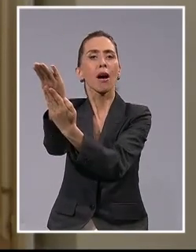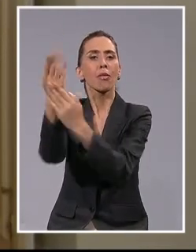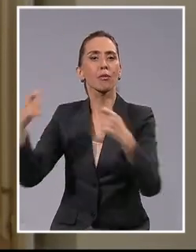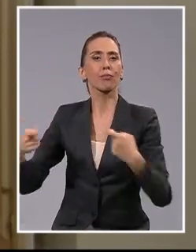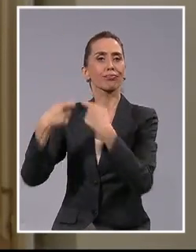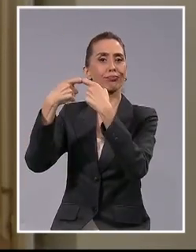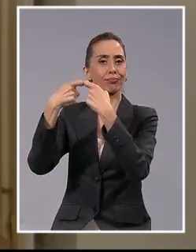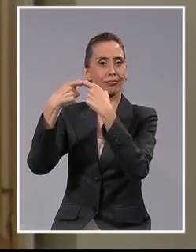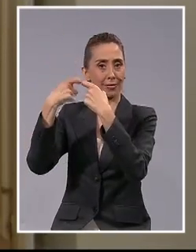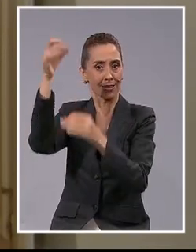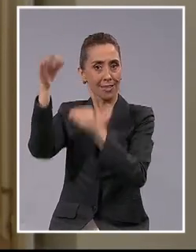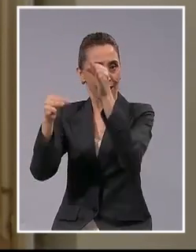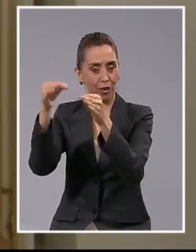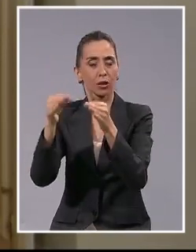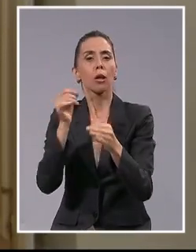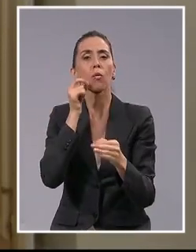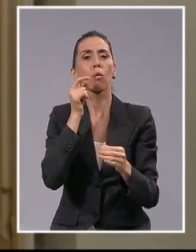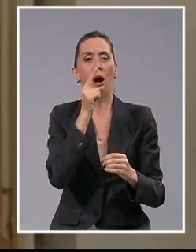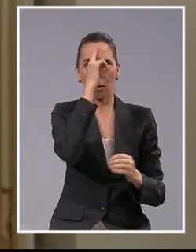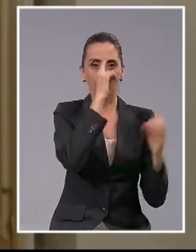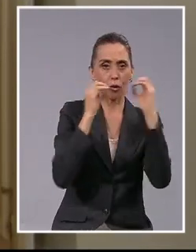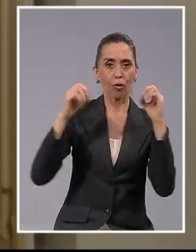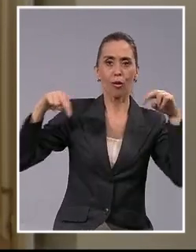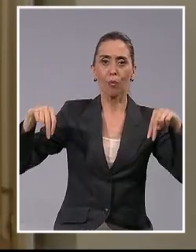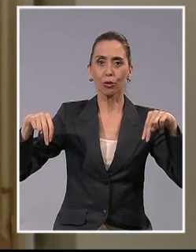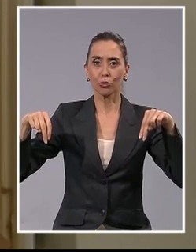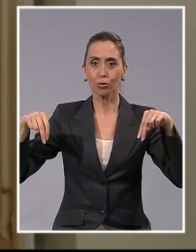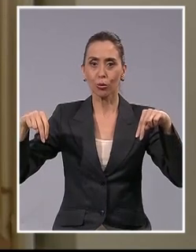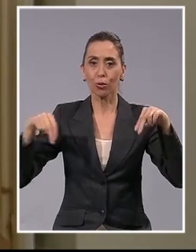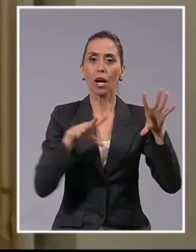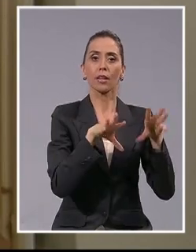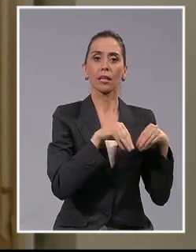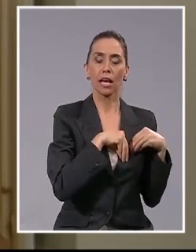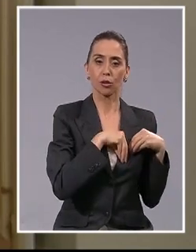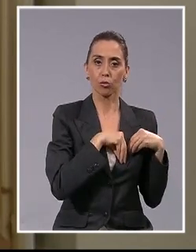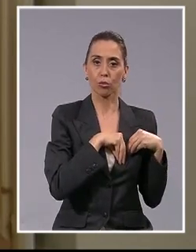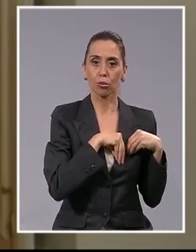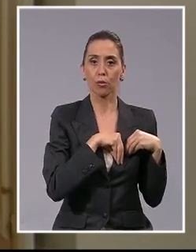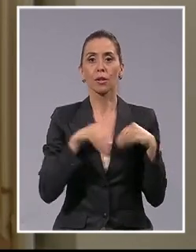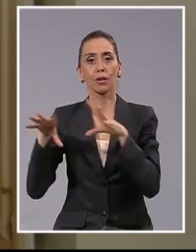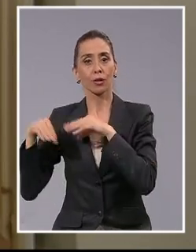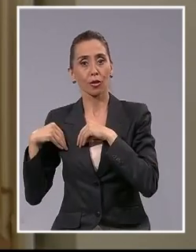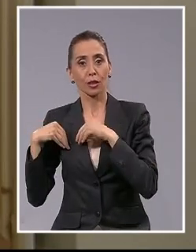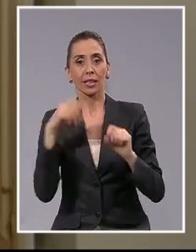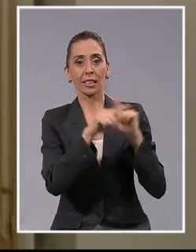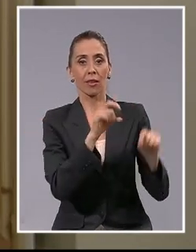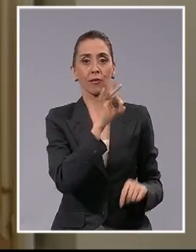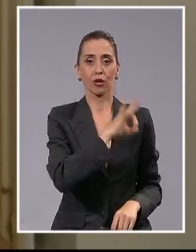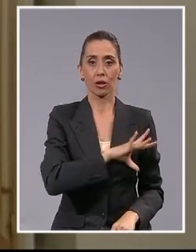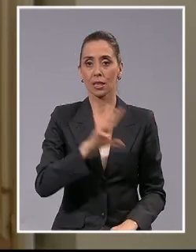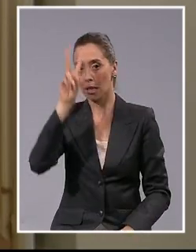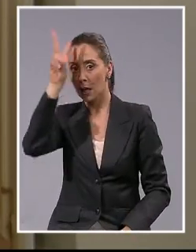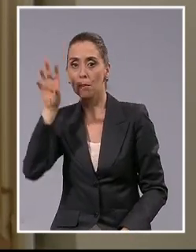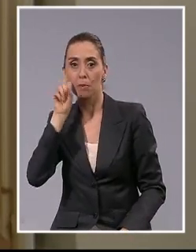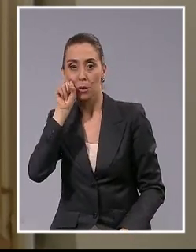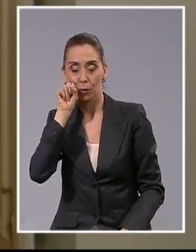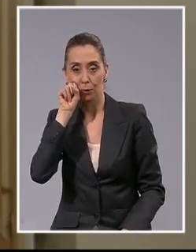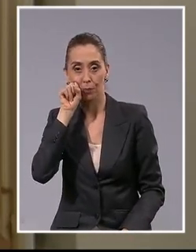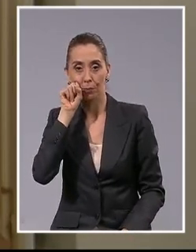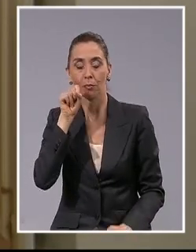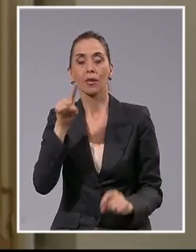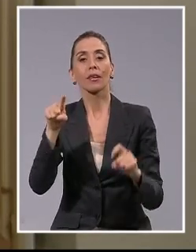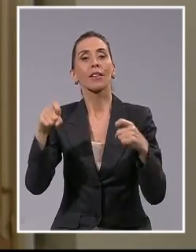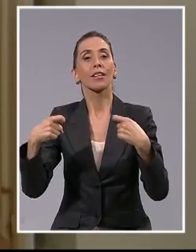Corte y cuáles fueron las posiciones fundamentales asumidas y defendidas por Chile y Perú. La